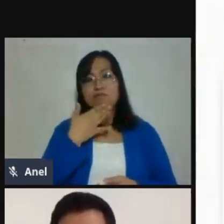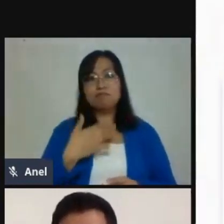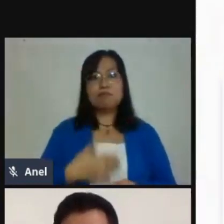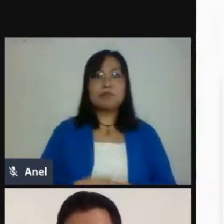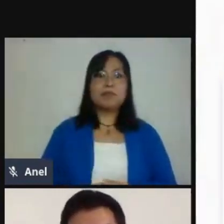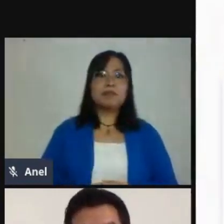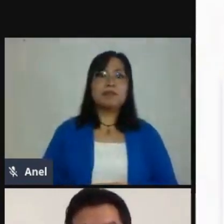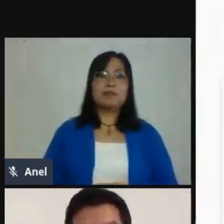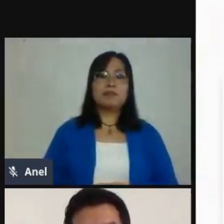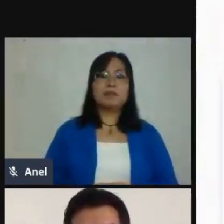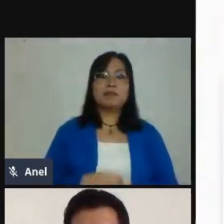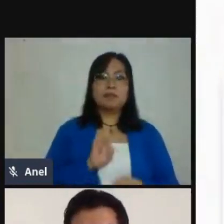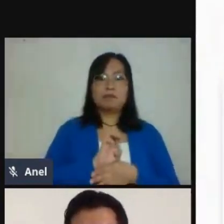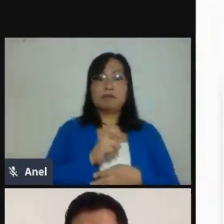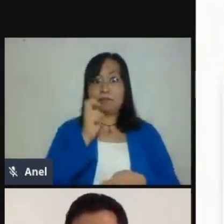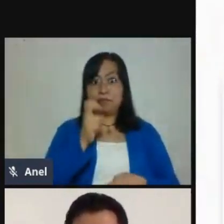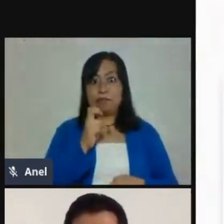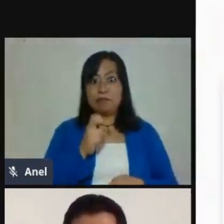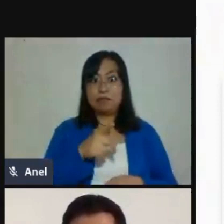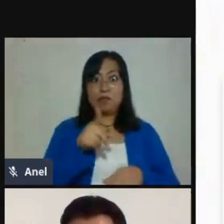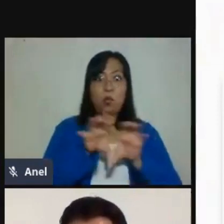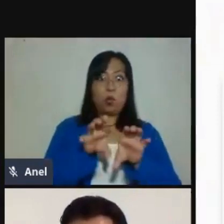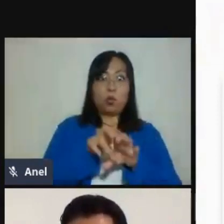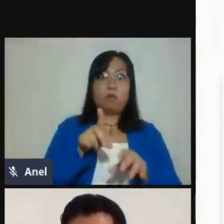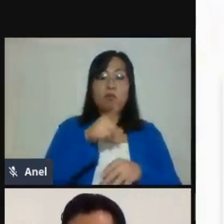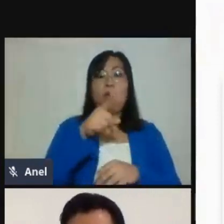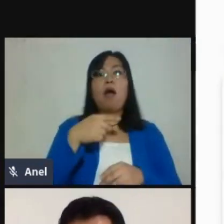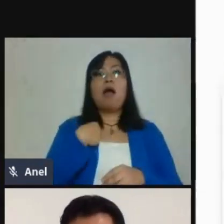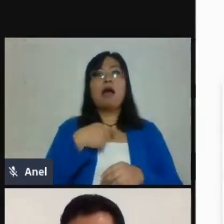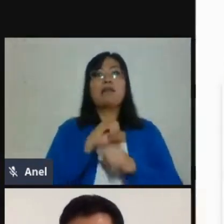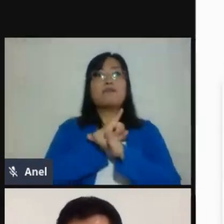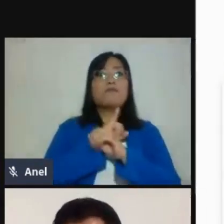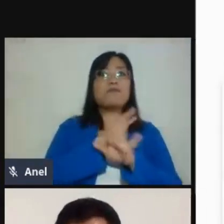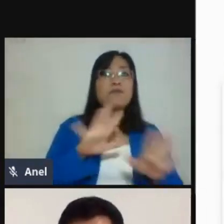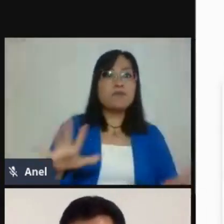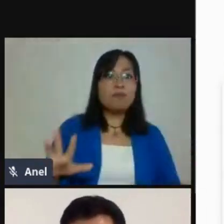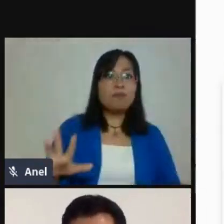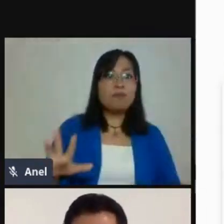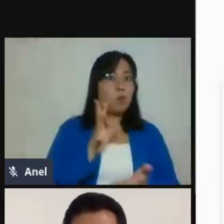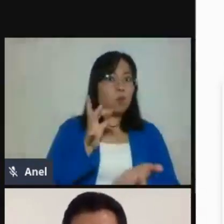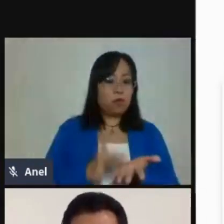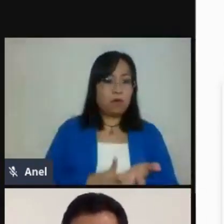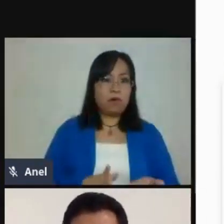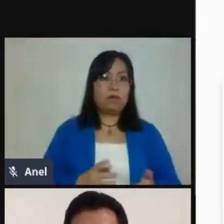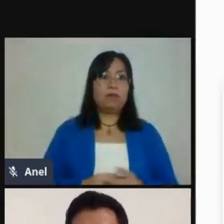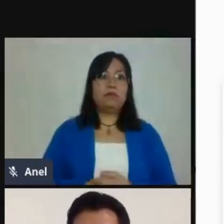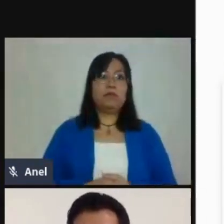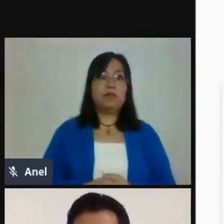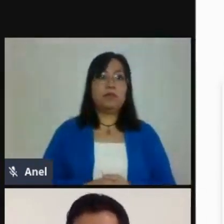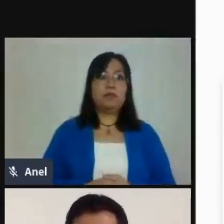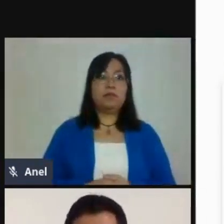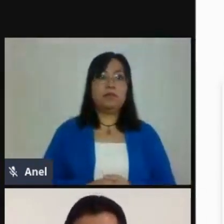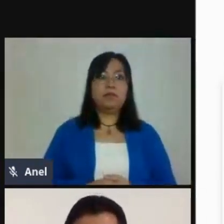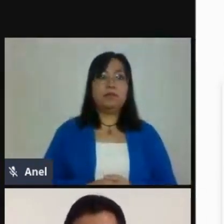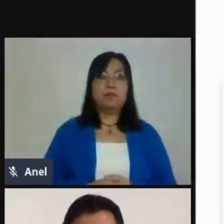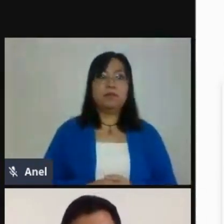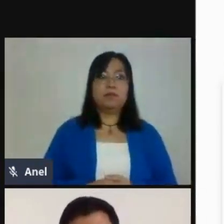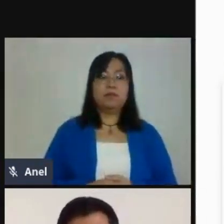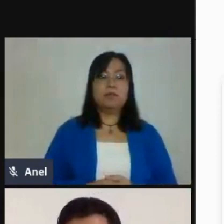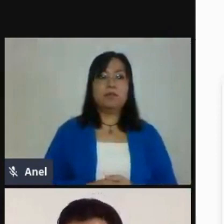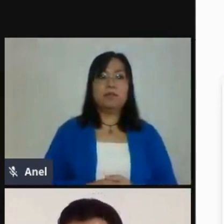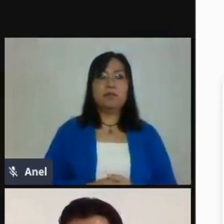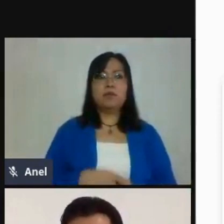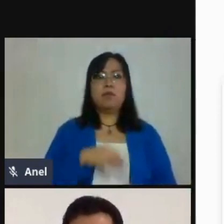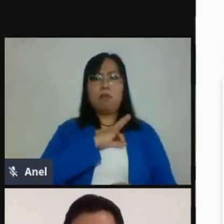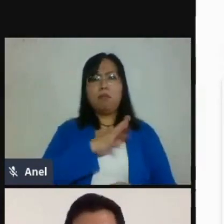Esto es con respecto a la recopilación de datos. Si bien el contexto puede variar, lo pueden hacer tanto de